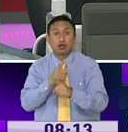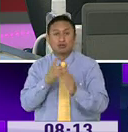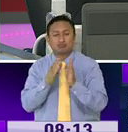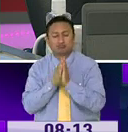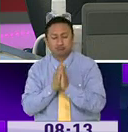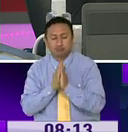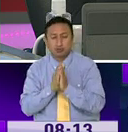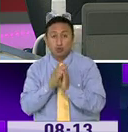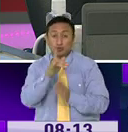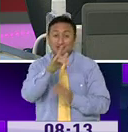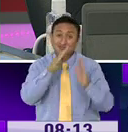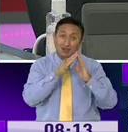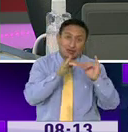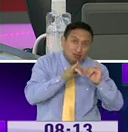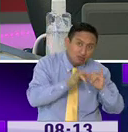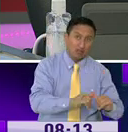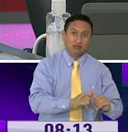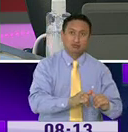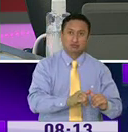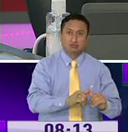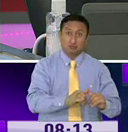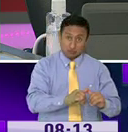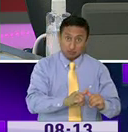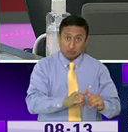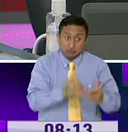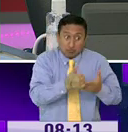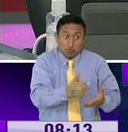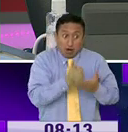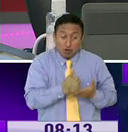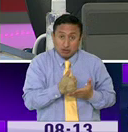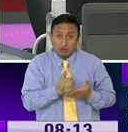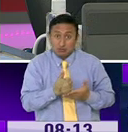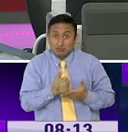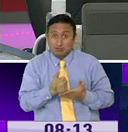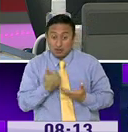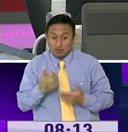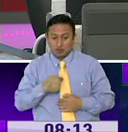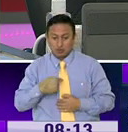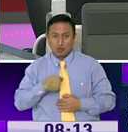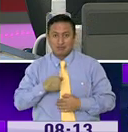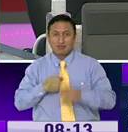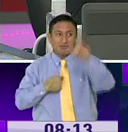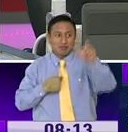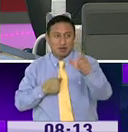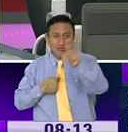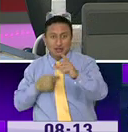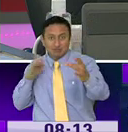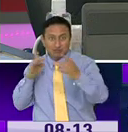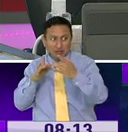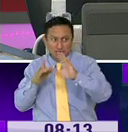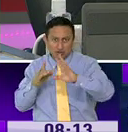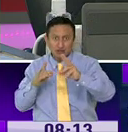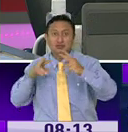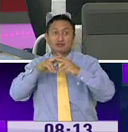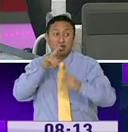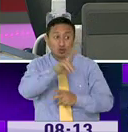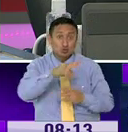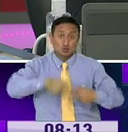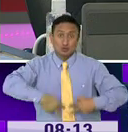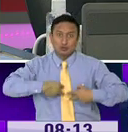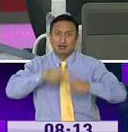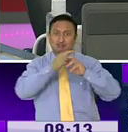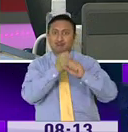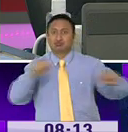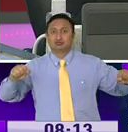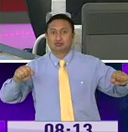de quedarse en casa, porque quedarse en casa es como salvar vidas, mejor dicho, es salvar vidas. Entonces,